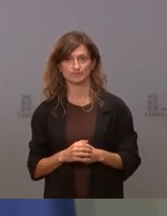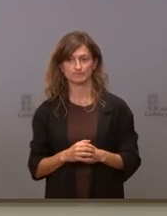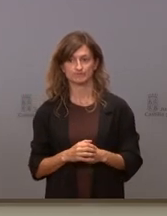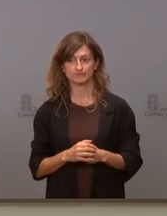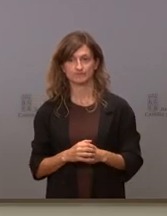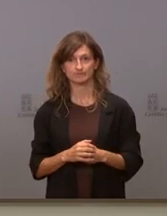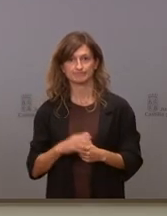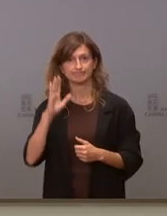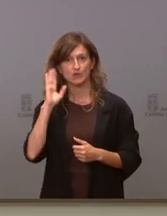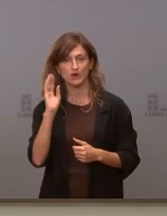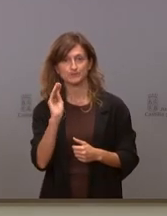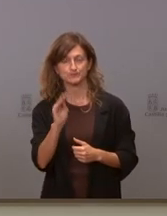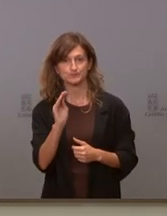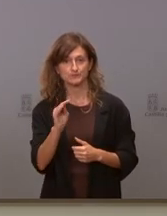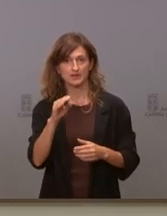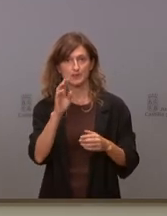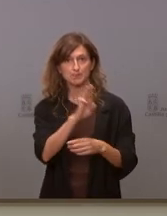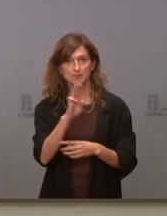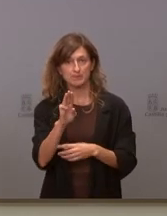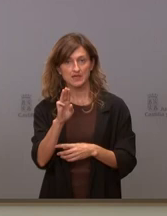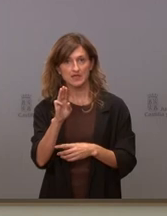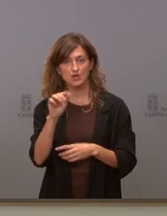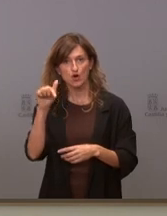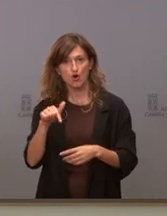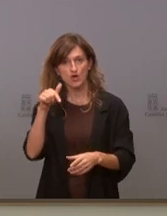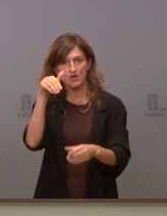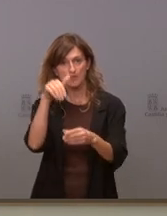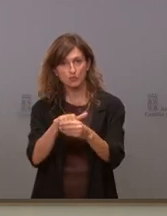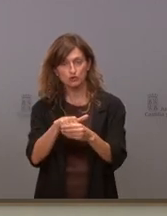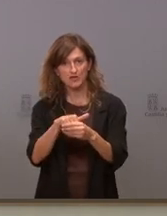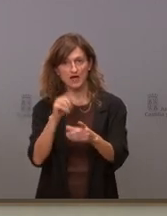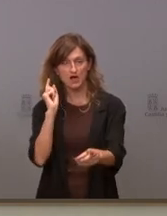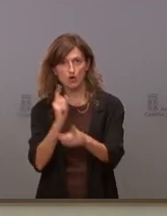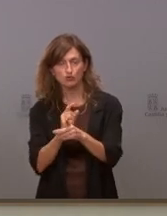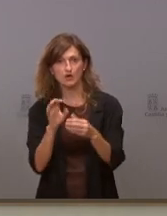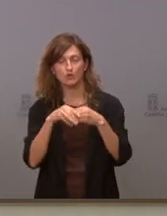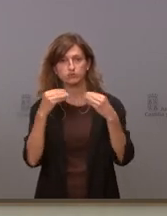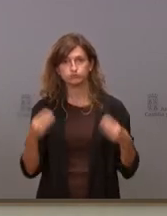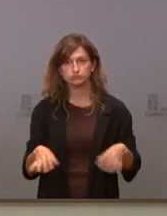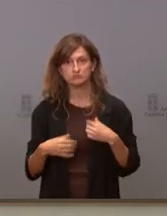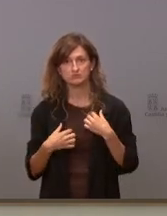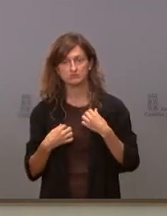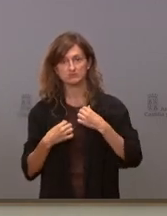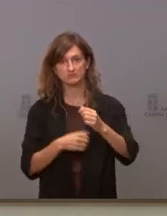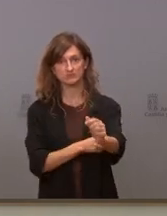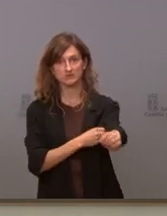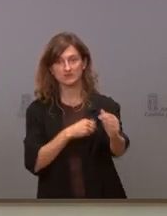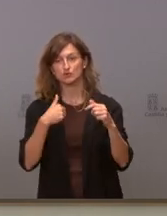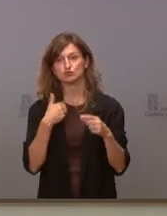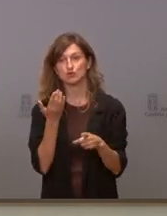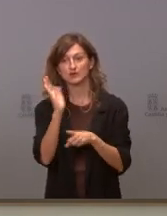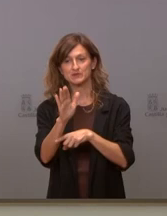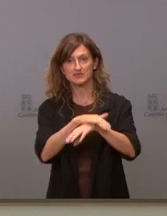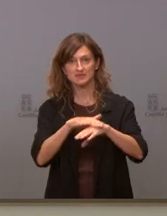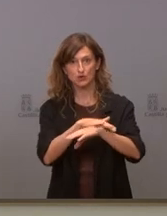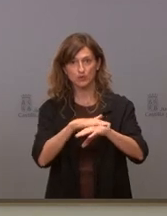Buenas. ¿El Partido Popular votaría hoy en contra de esa o se abstendría? Yo estoy aquí como representante del Gobierno,